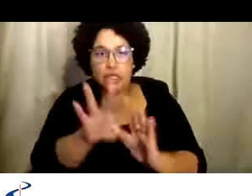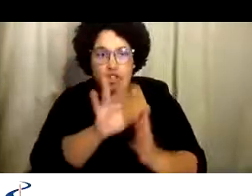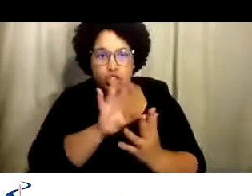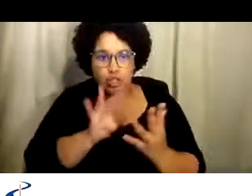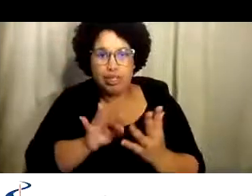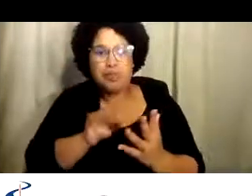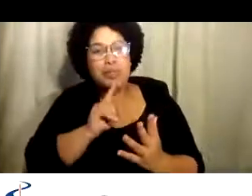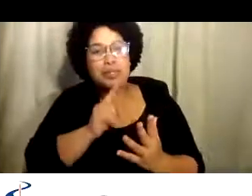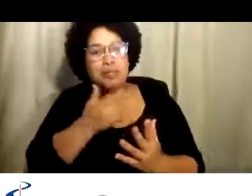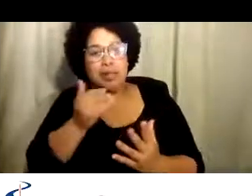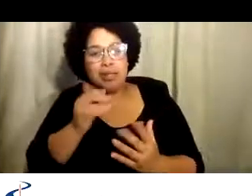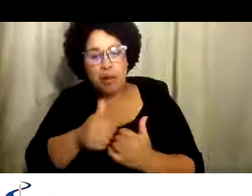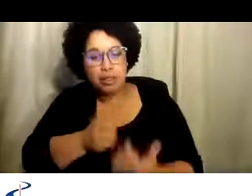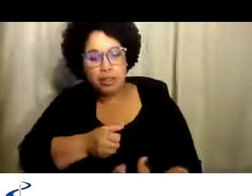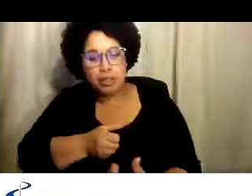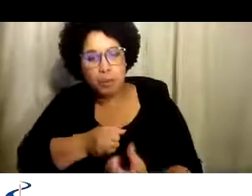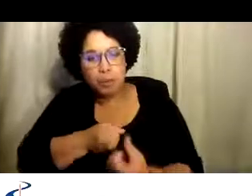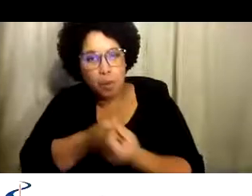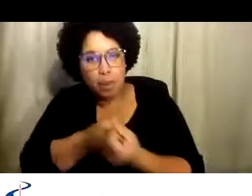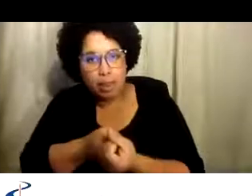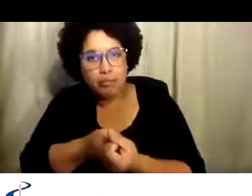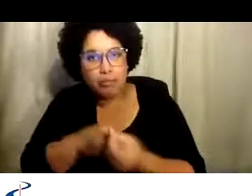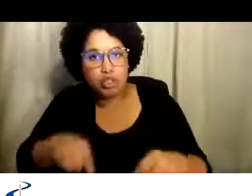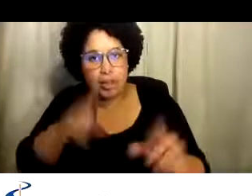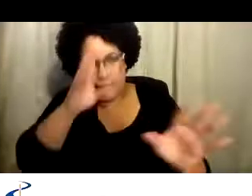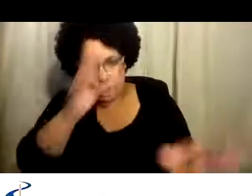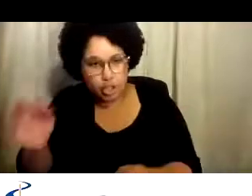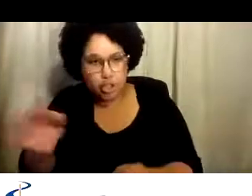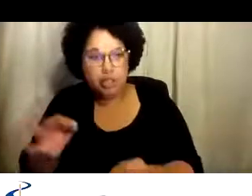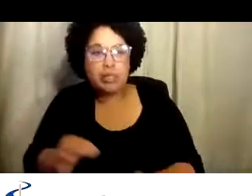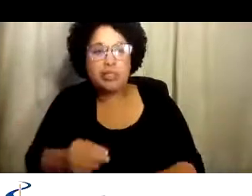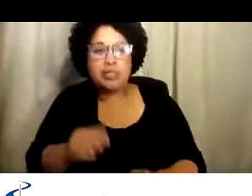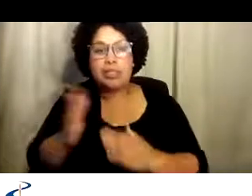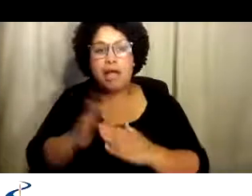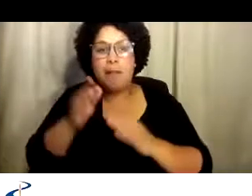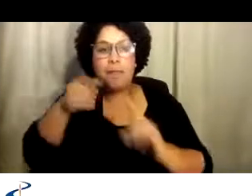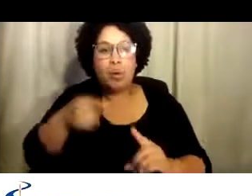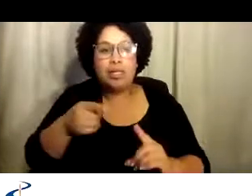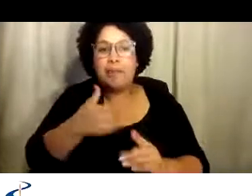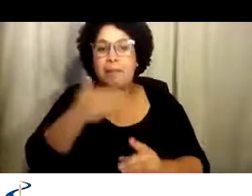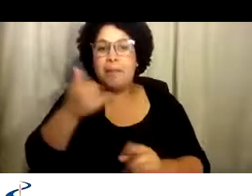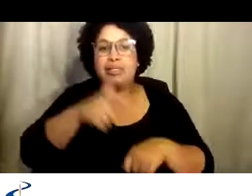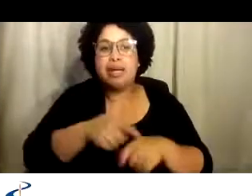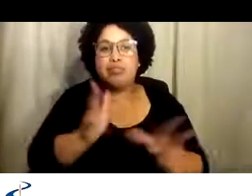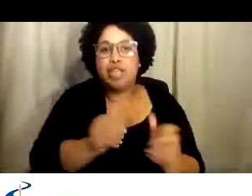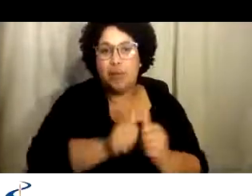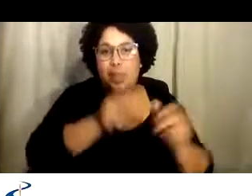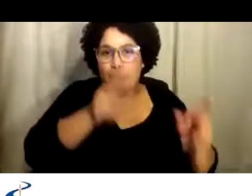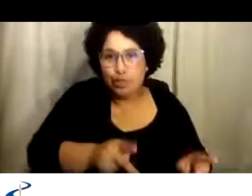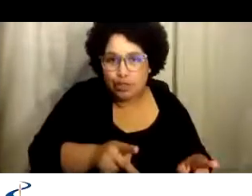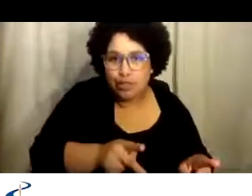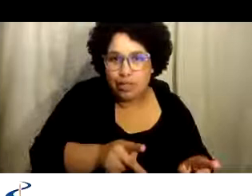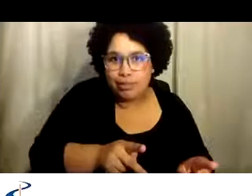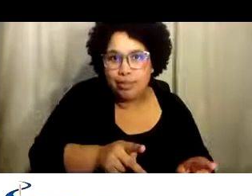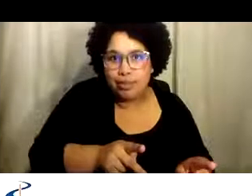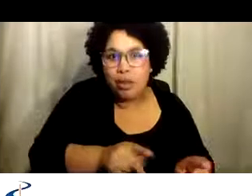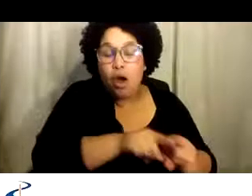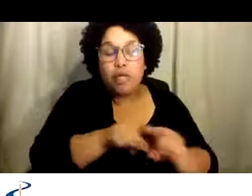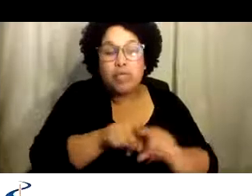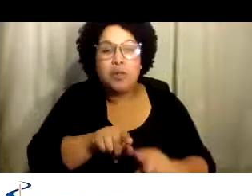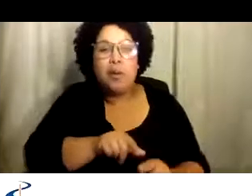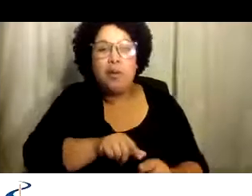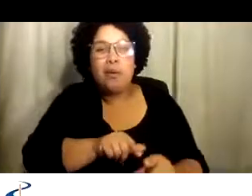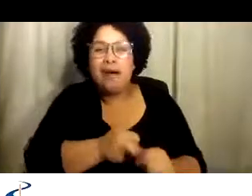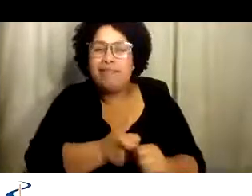que la mejor manera de apoyar a una persona para que hagan su decisión. Aquí hay puntos claves en el perfil. Es, por ejemplo, saber la